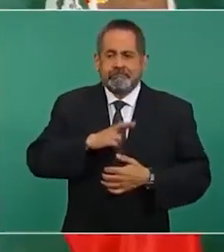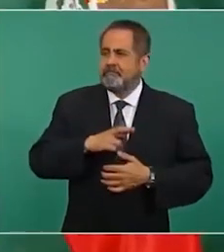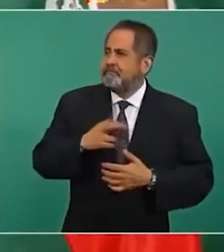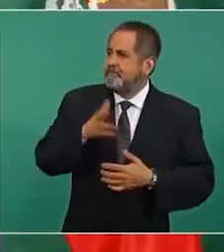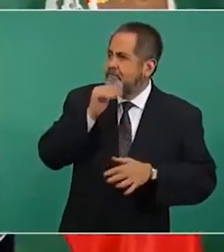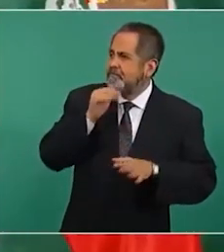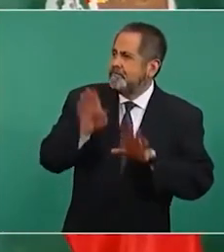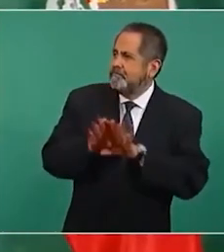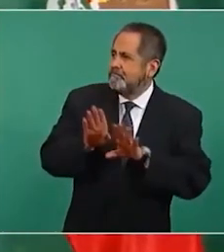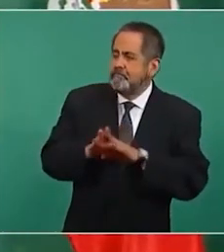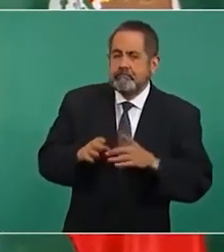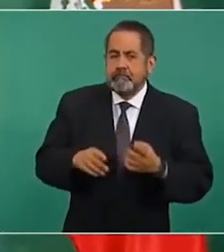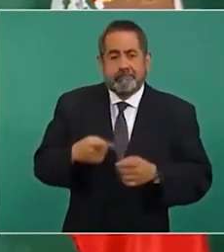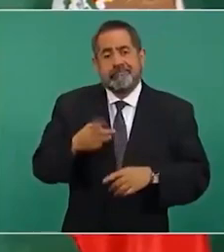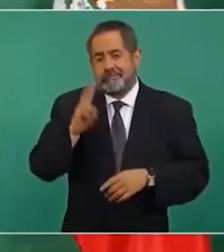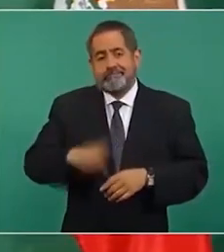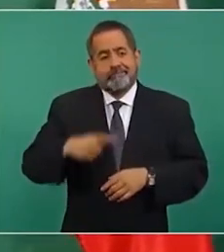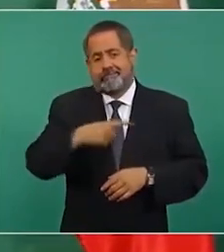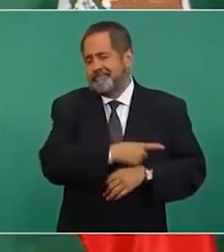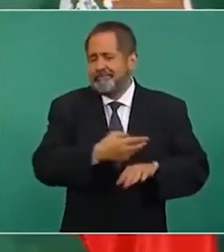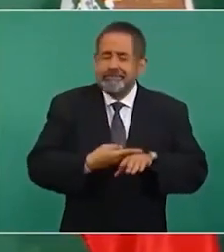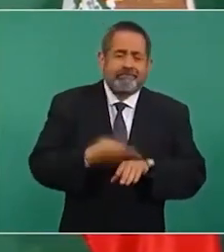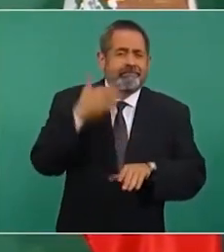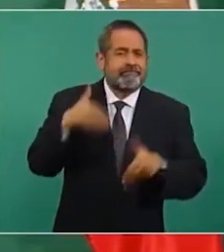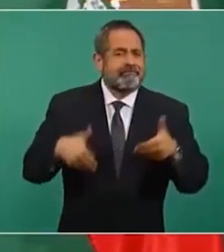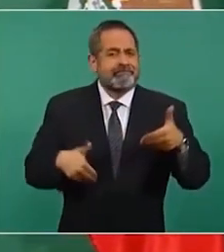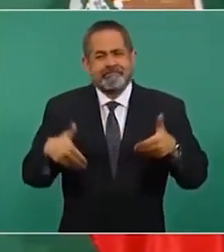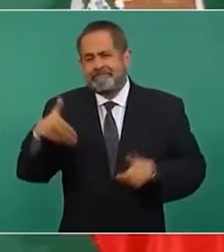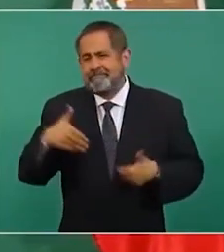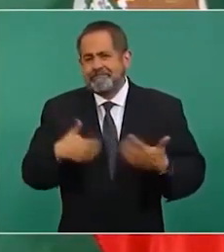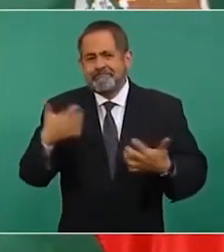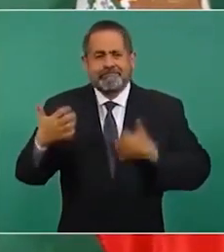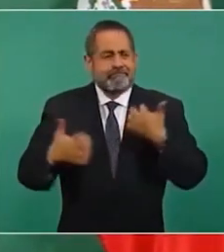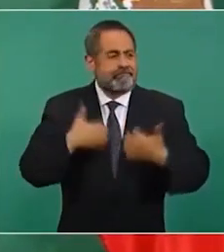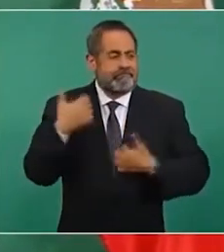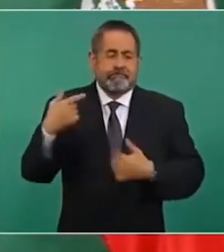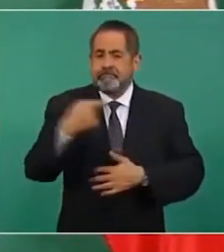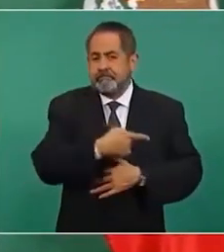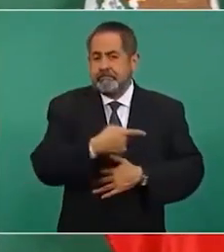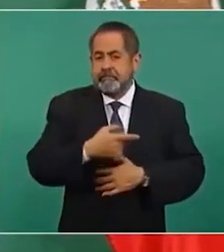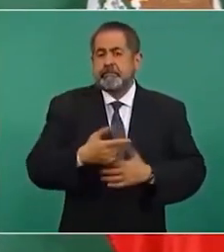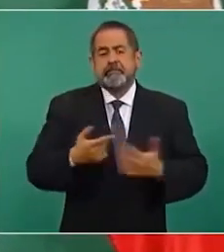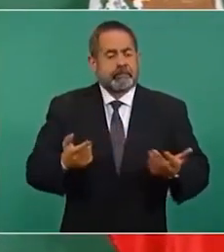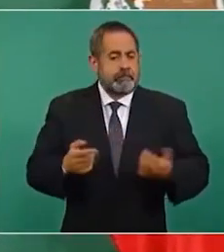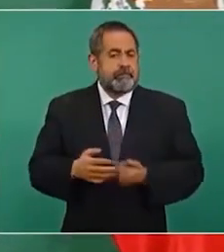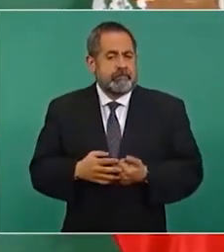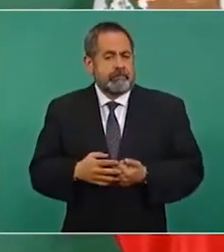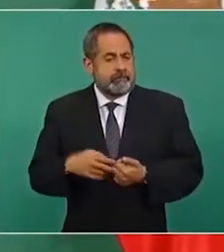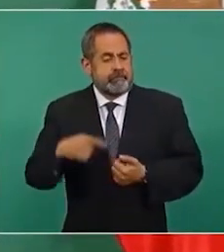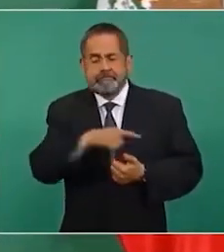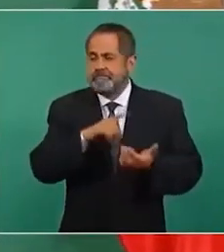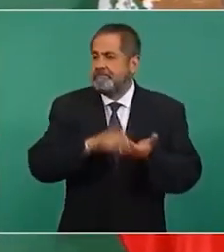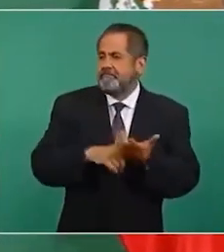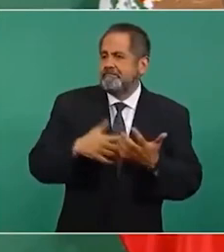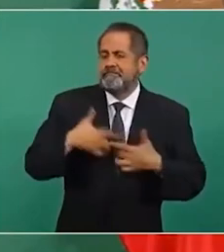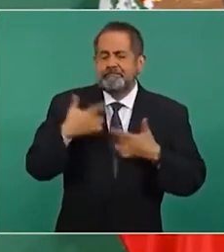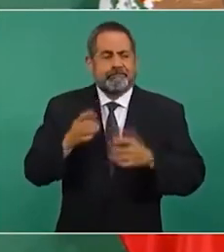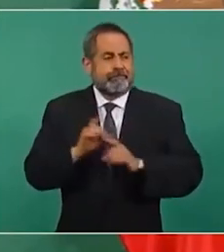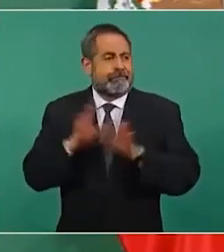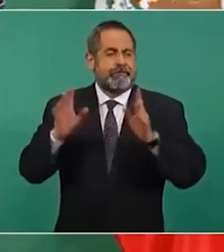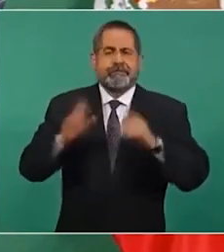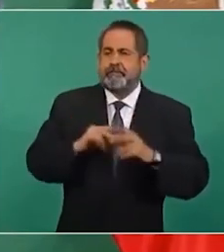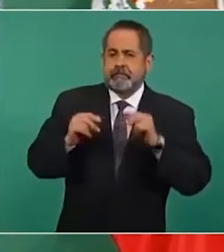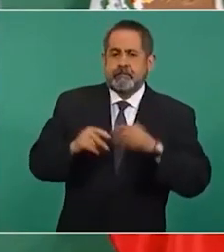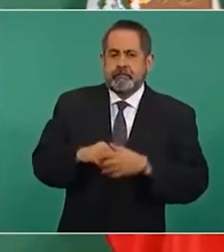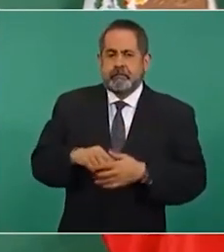muy molestos y todo les inconforma